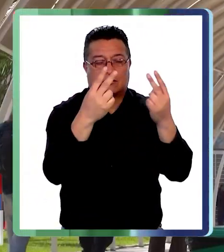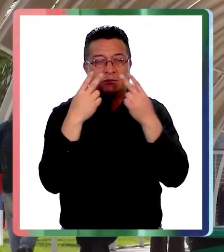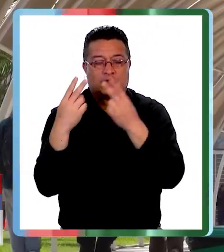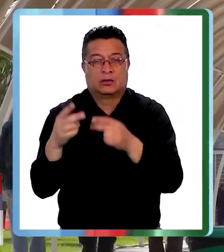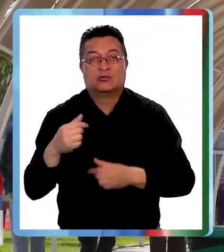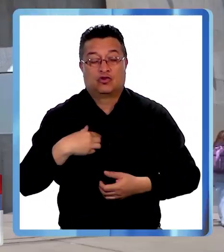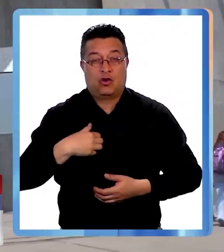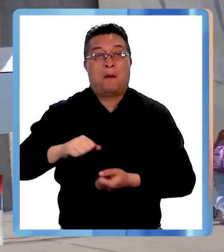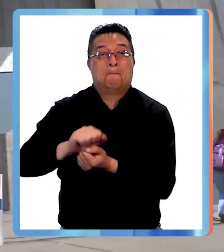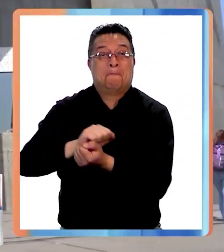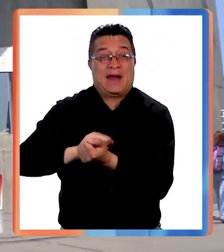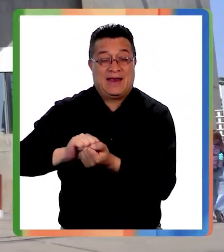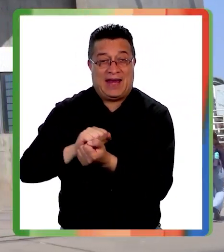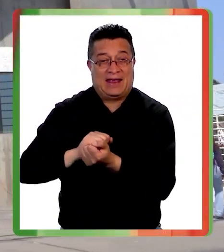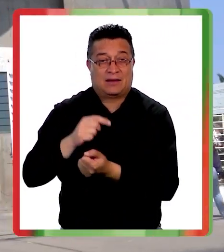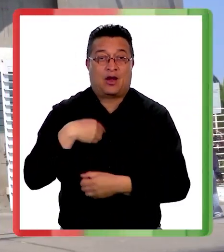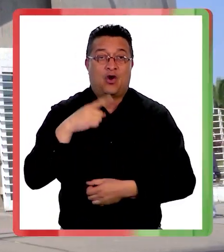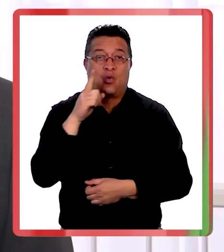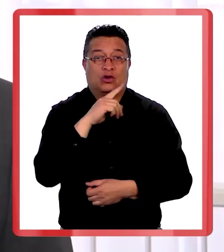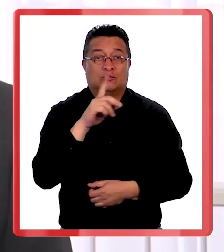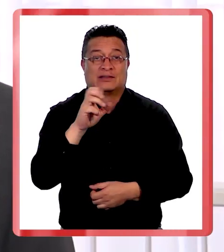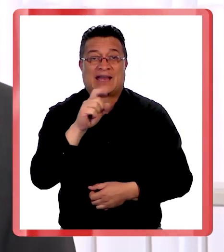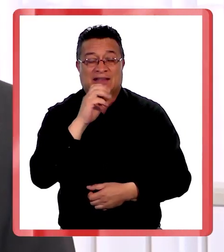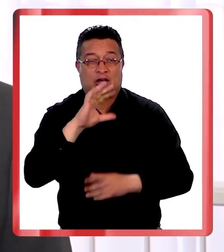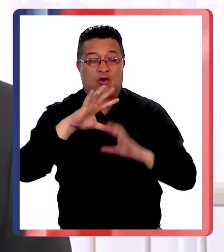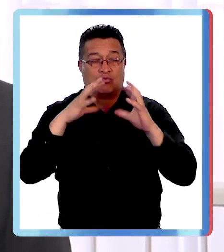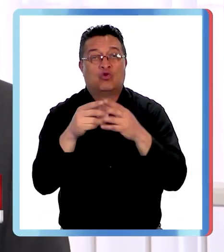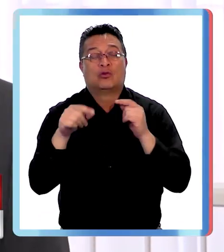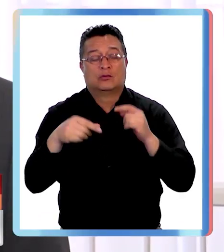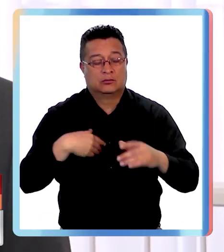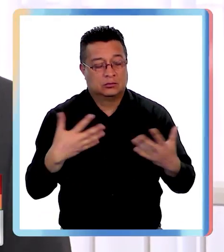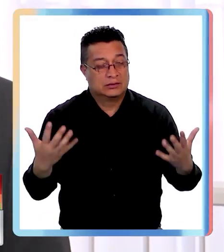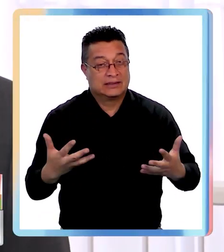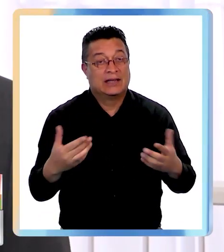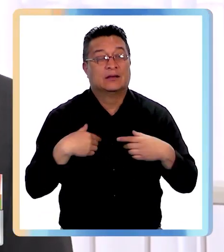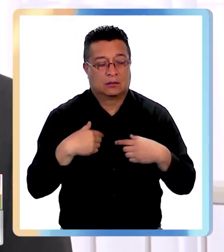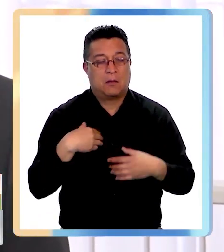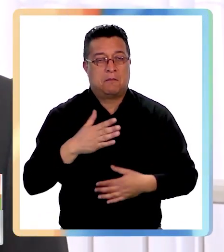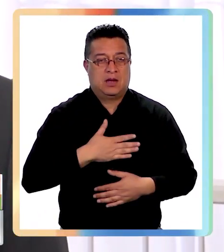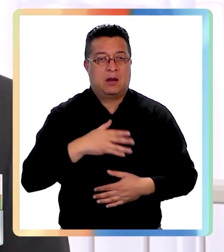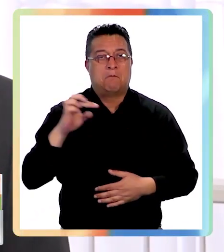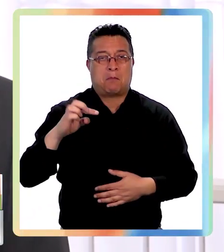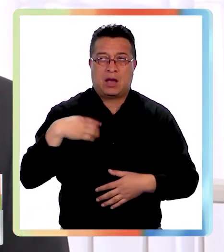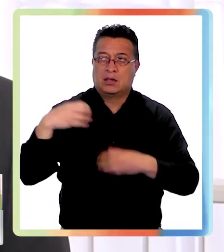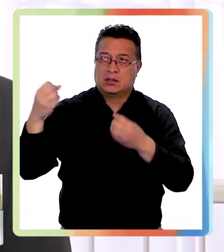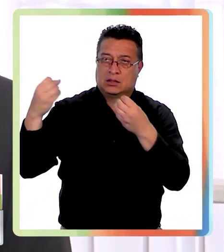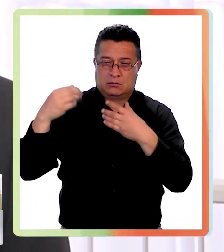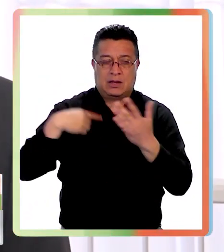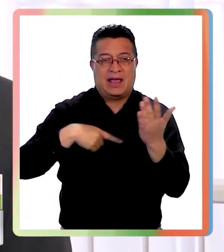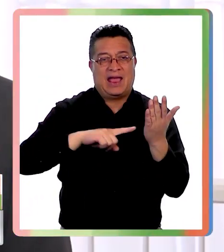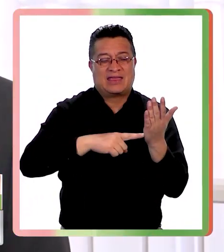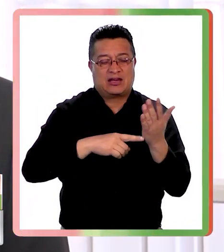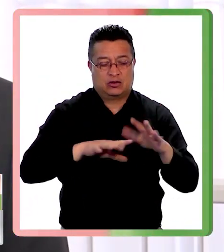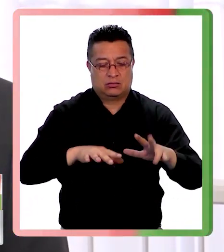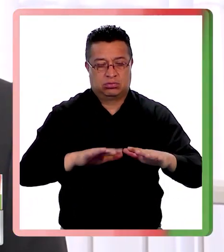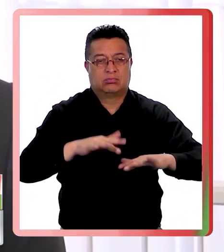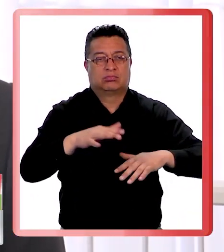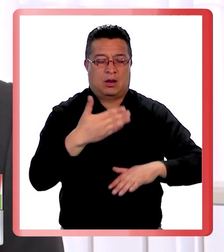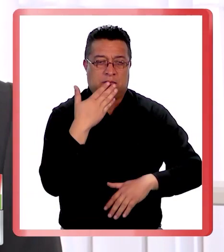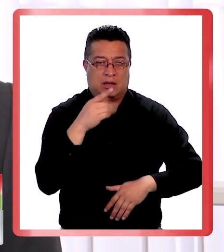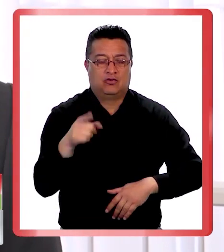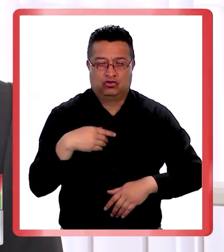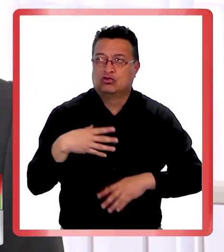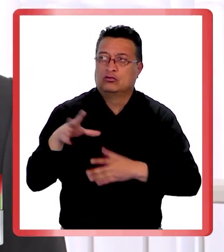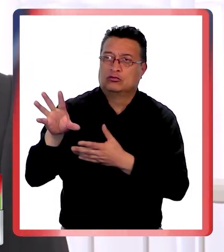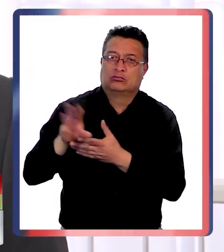Soy de María Elena, la última sala de tren al mundo. Mi motivación para estudiar esto principalmente viene de mis padres, que él es técnico en computación informática